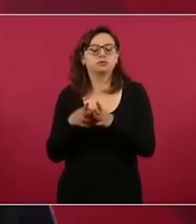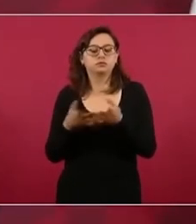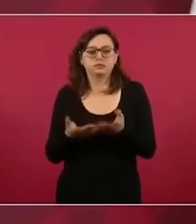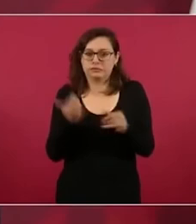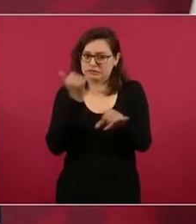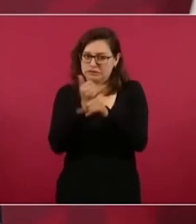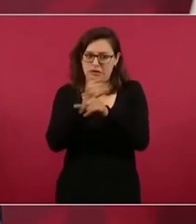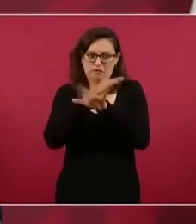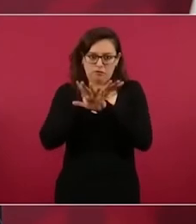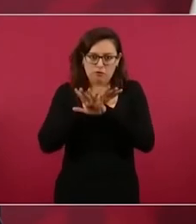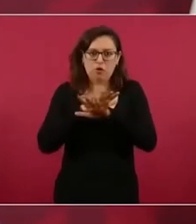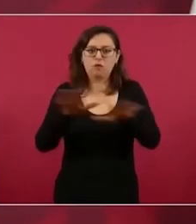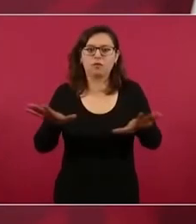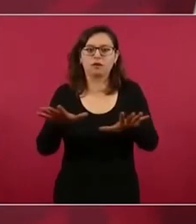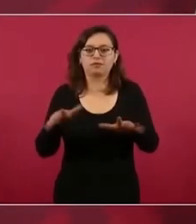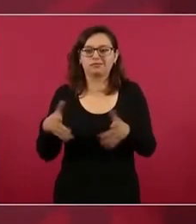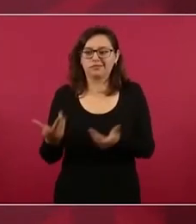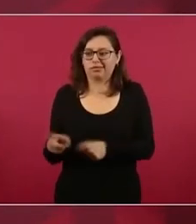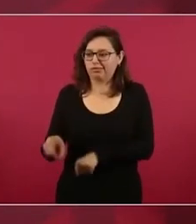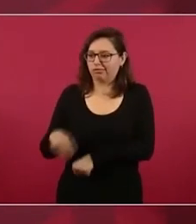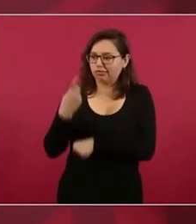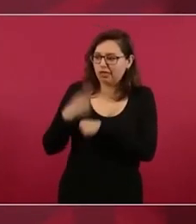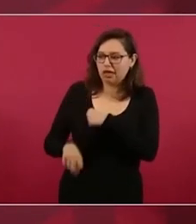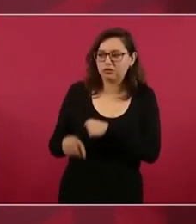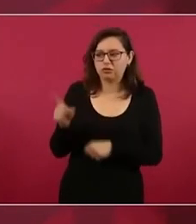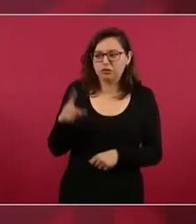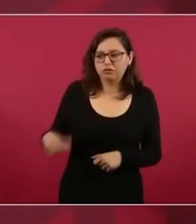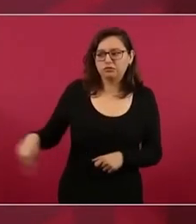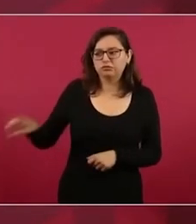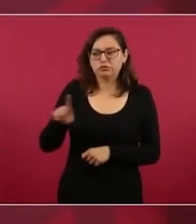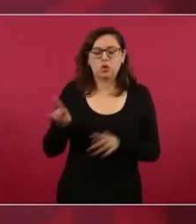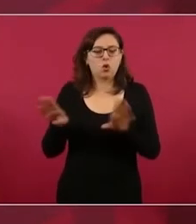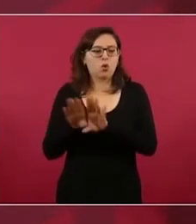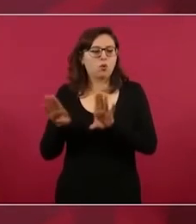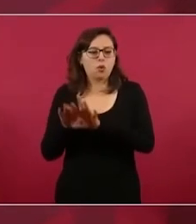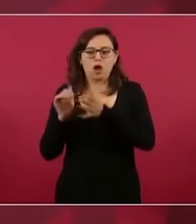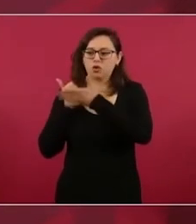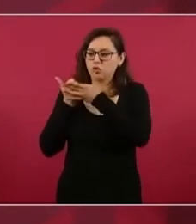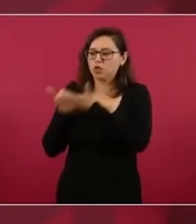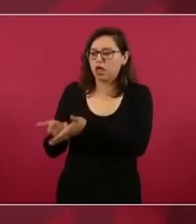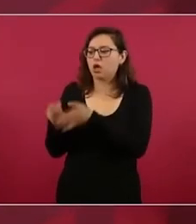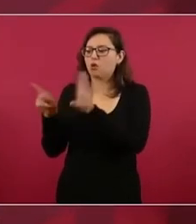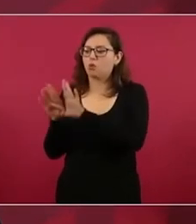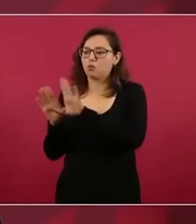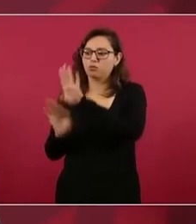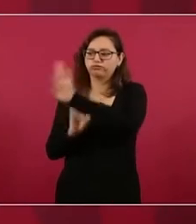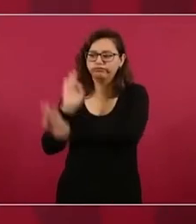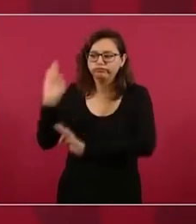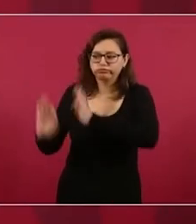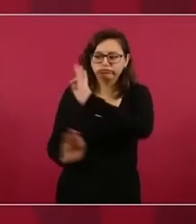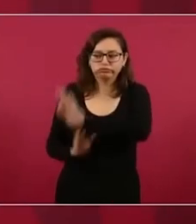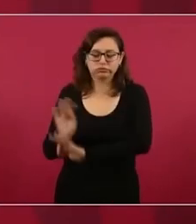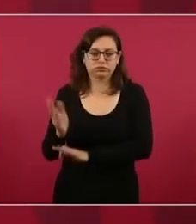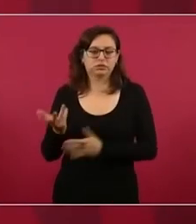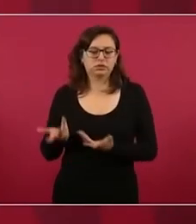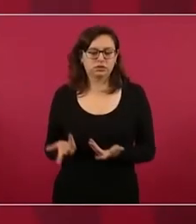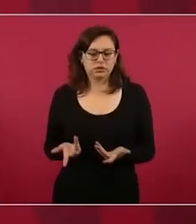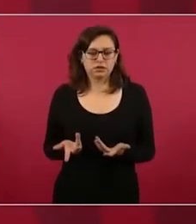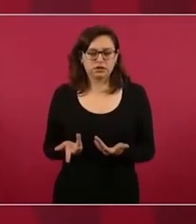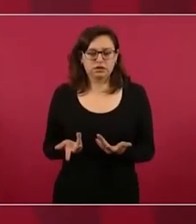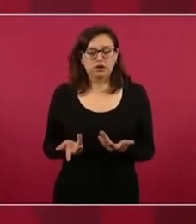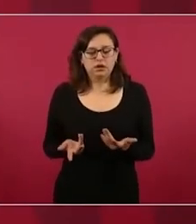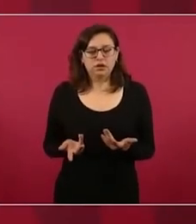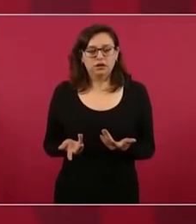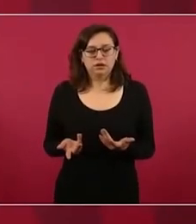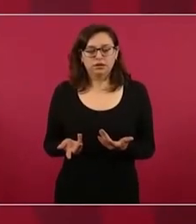la reparación de los daños que informen sobre